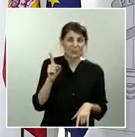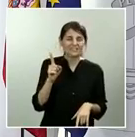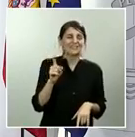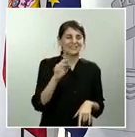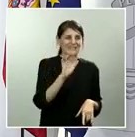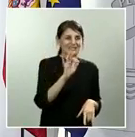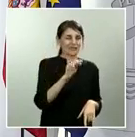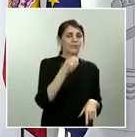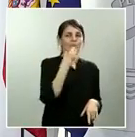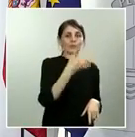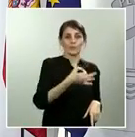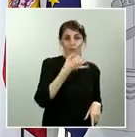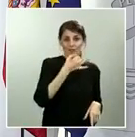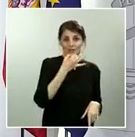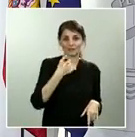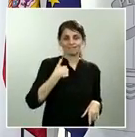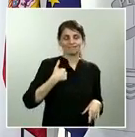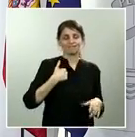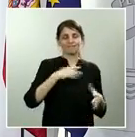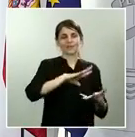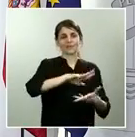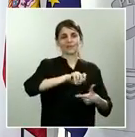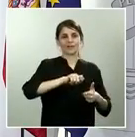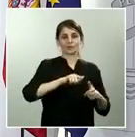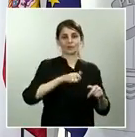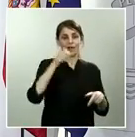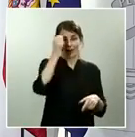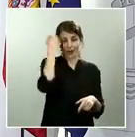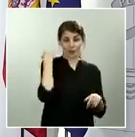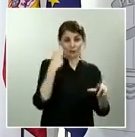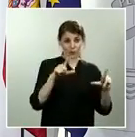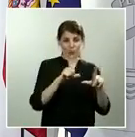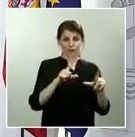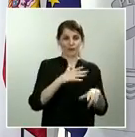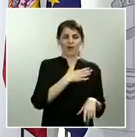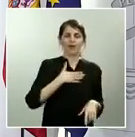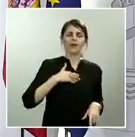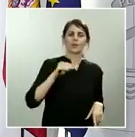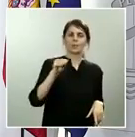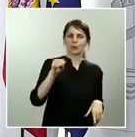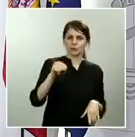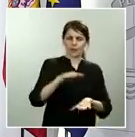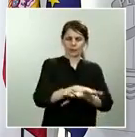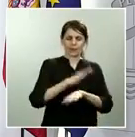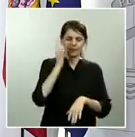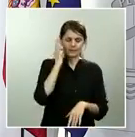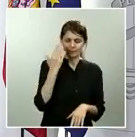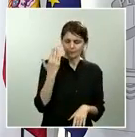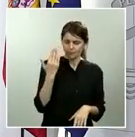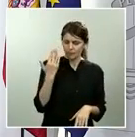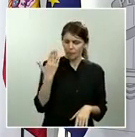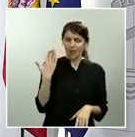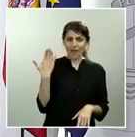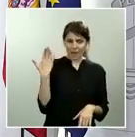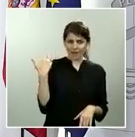Aragón TV Ministra yo le quiero preguntar ayer en la conferencia de presidentes varios presidentes